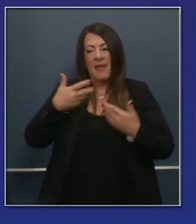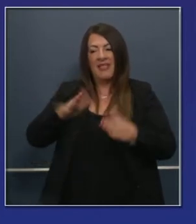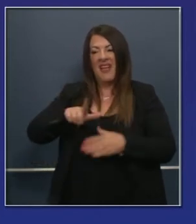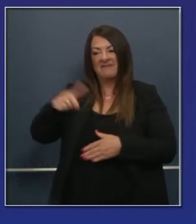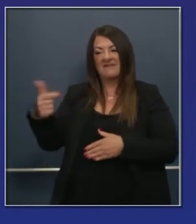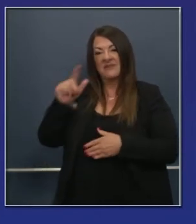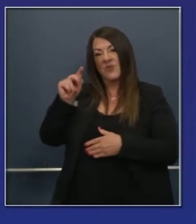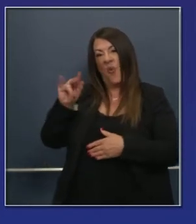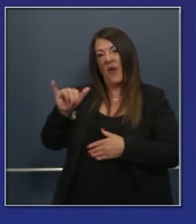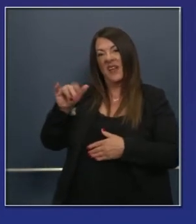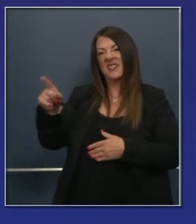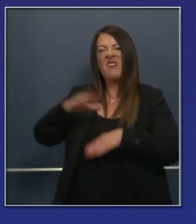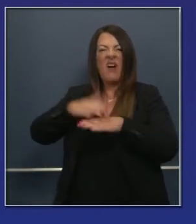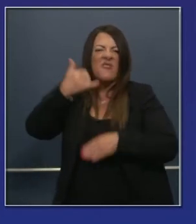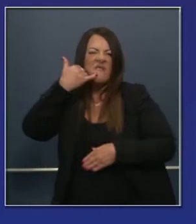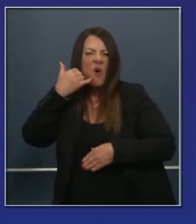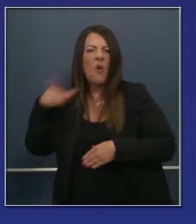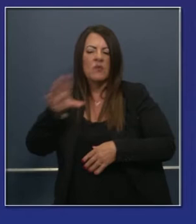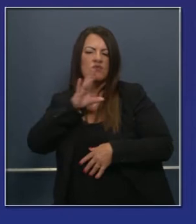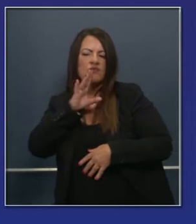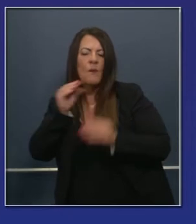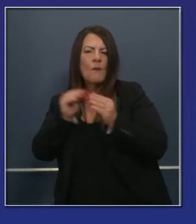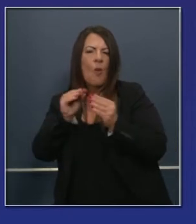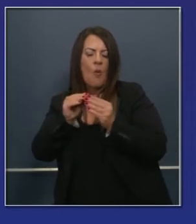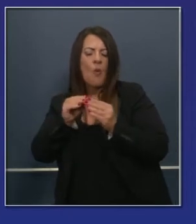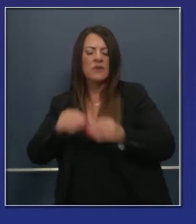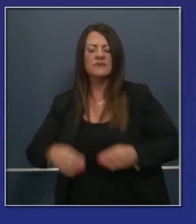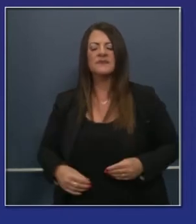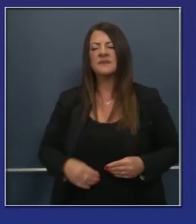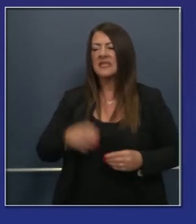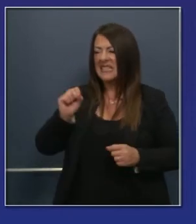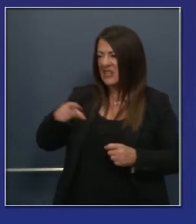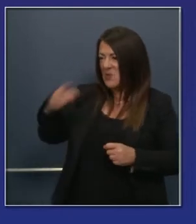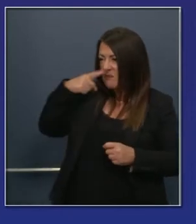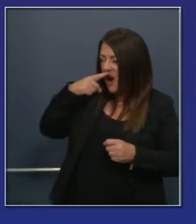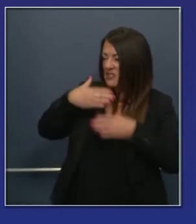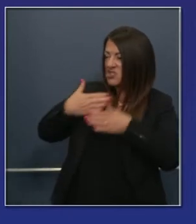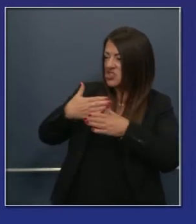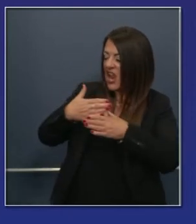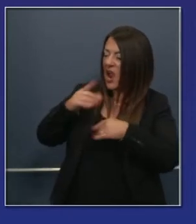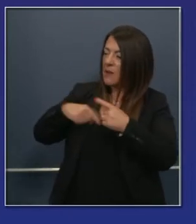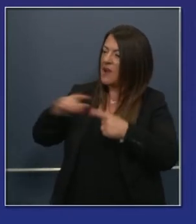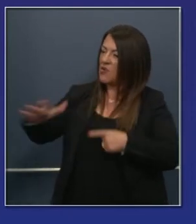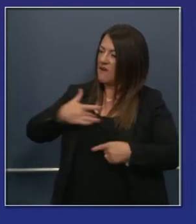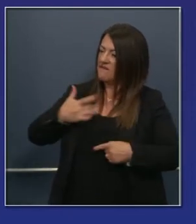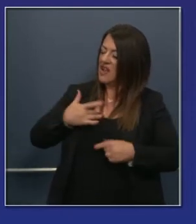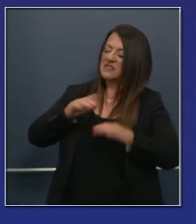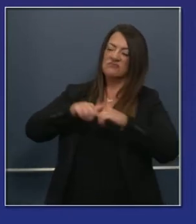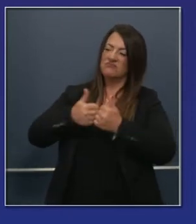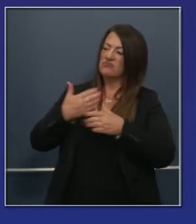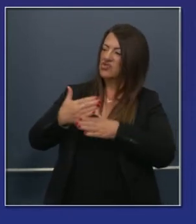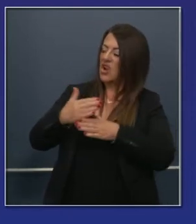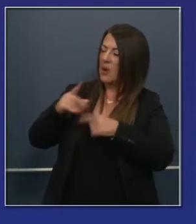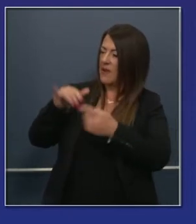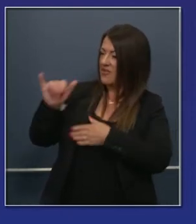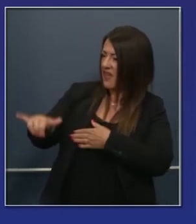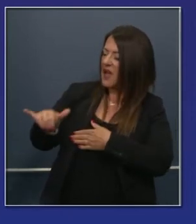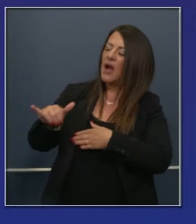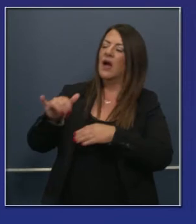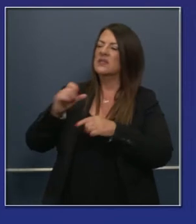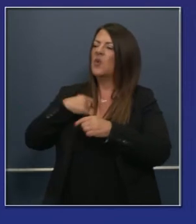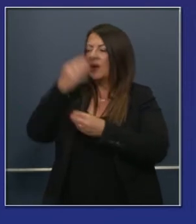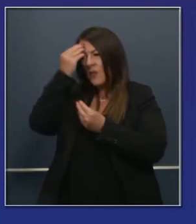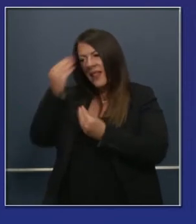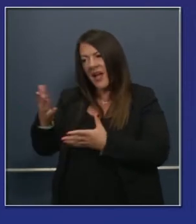Además, Tony, quiero que hable de esto. Él está en el teléfono. Quiero que hable más ampliamente acerca de lo que estamos y lo que lograremos. Pero sí